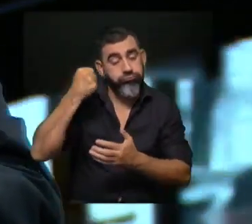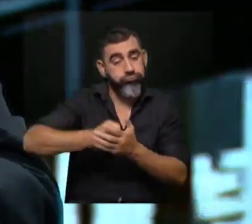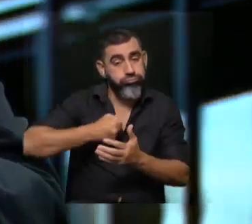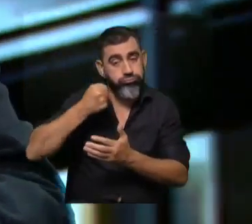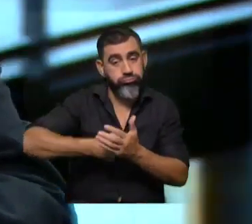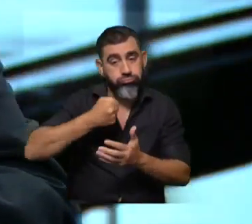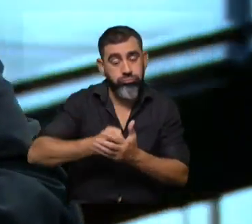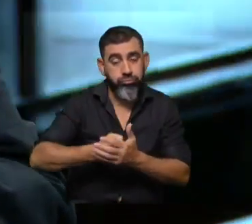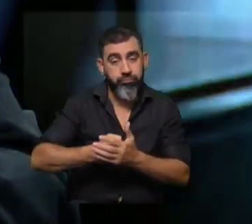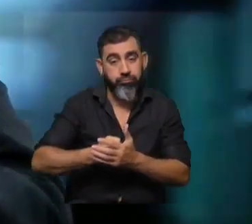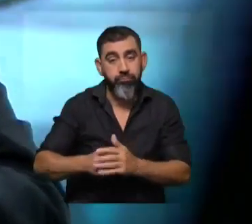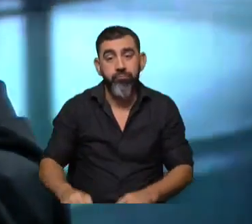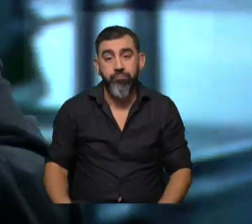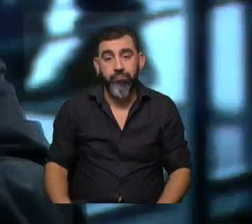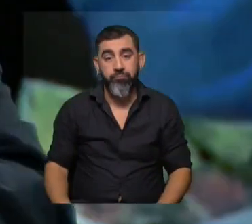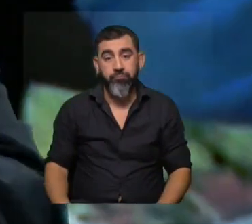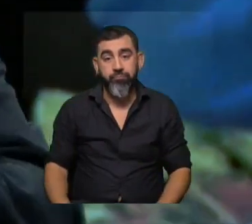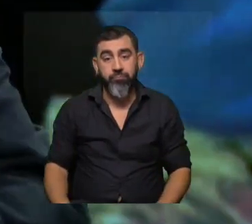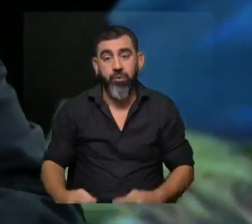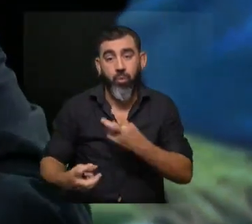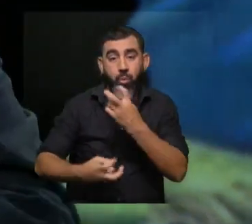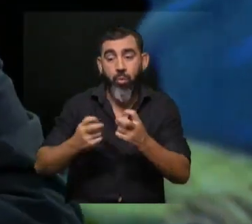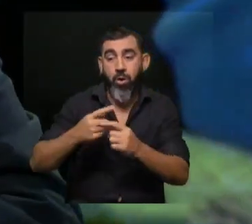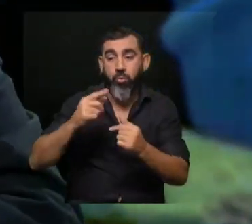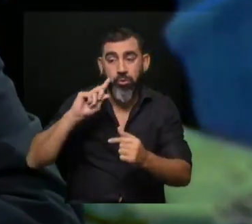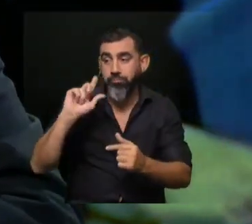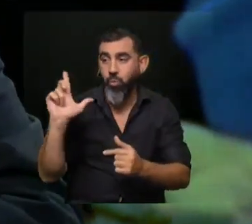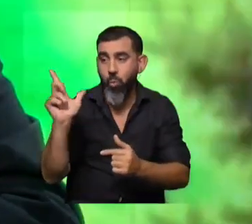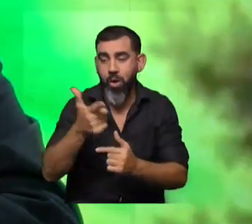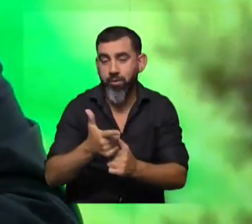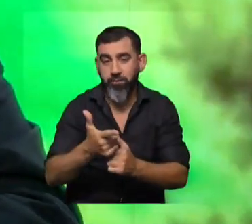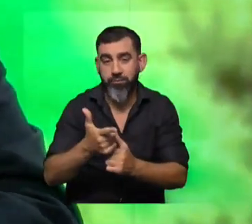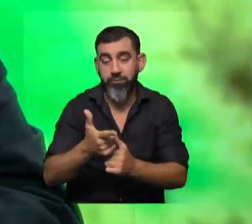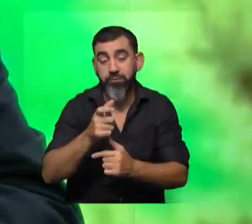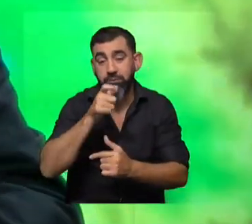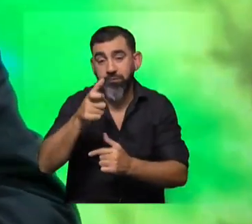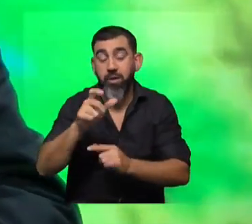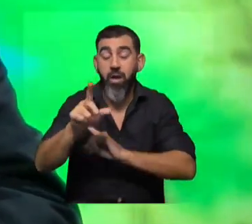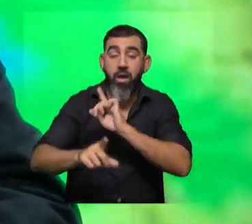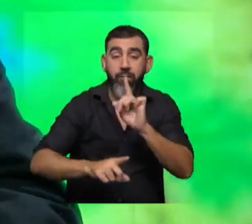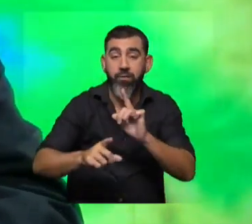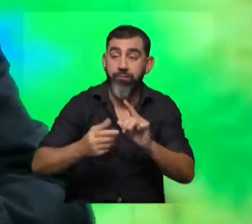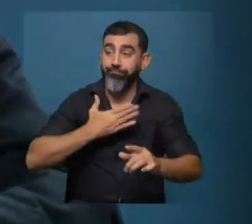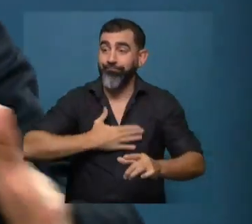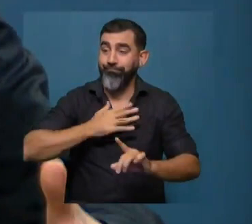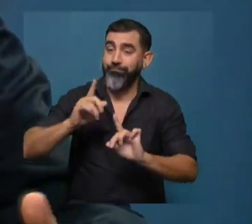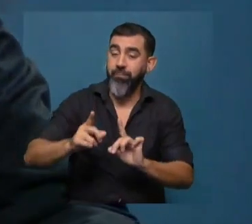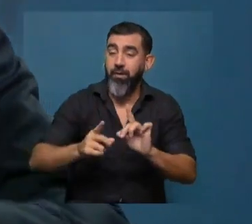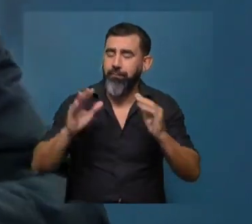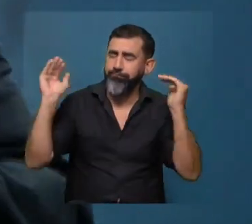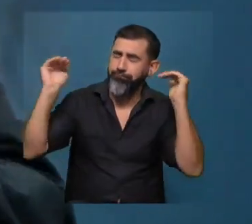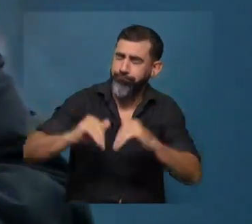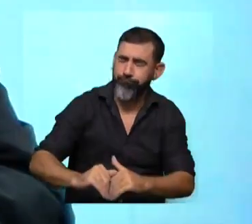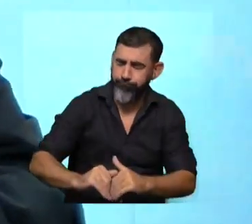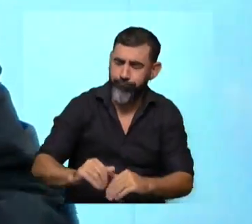per se. O sea, está buscando lo desconocido y eso implica muchas veces grandes satisfacciones, pero muchas más